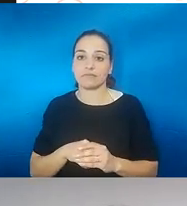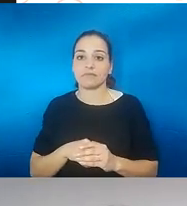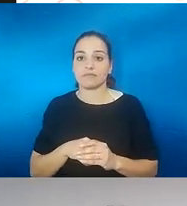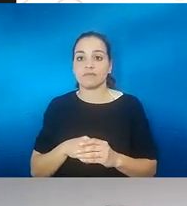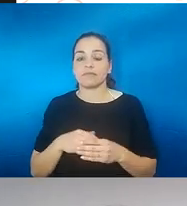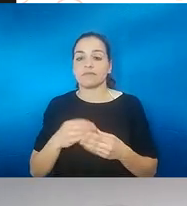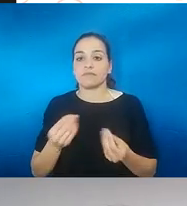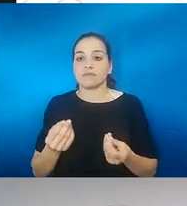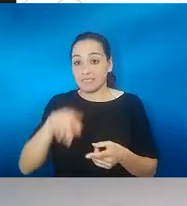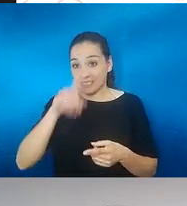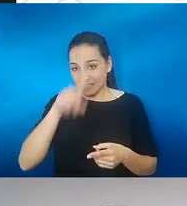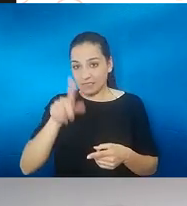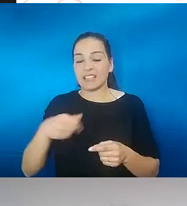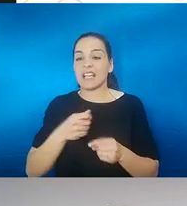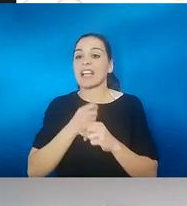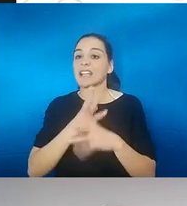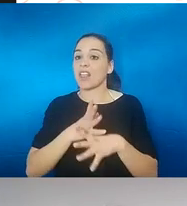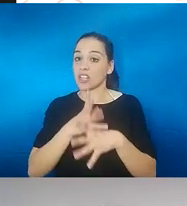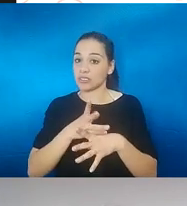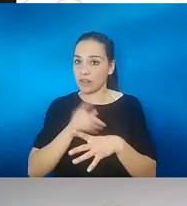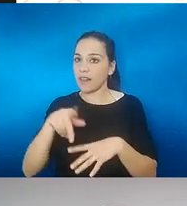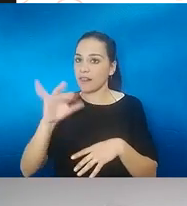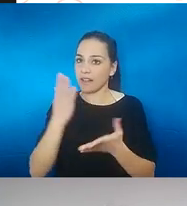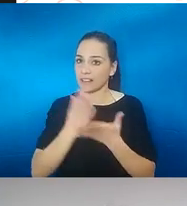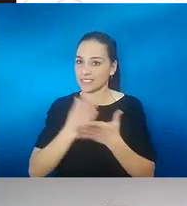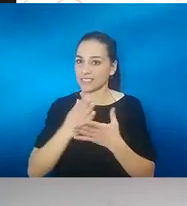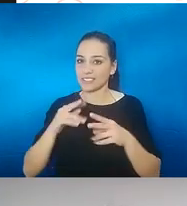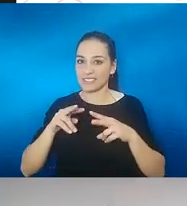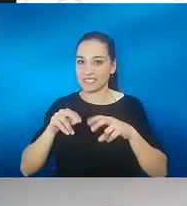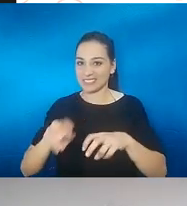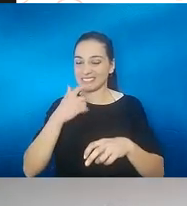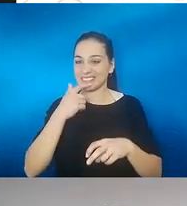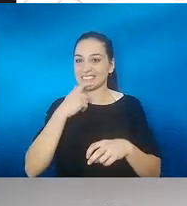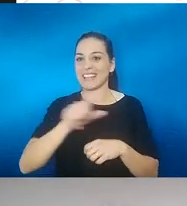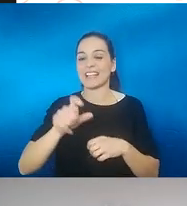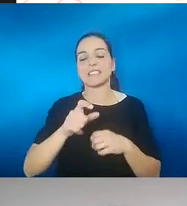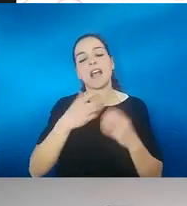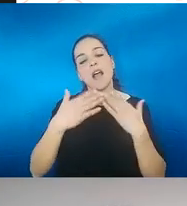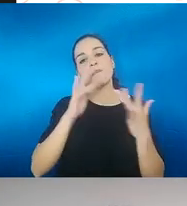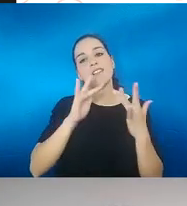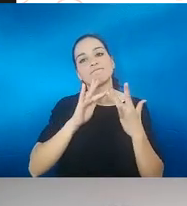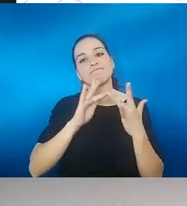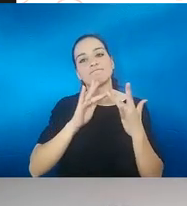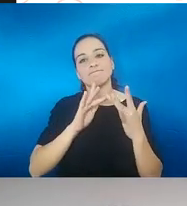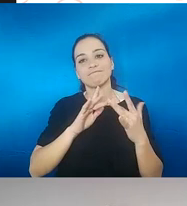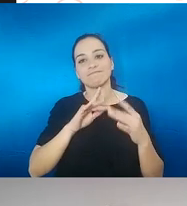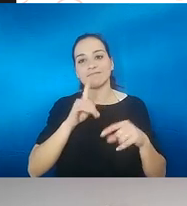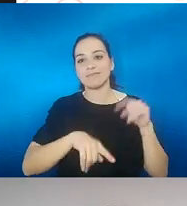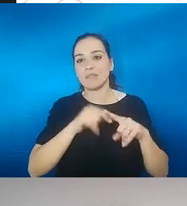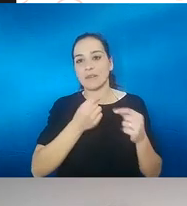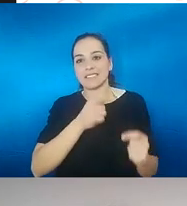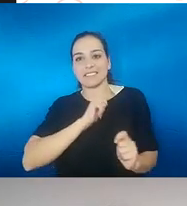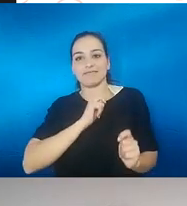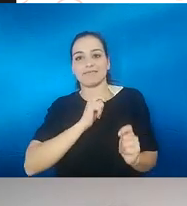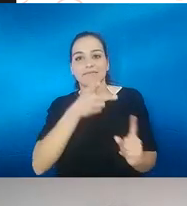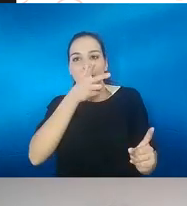No sé si lo sabéis, pero hay incluso estudios que dicen que nos juntamos con las personas, hablamos con las personas también según lo que nos transmitan en